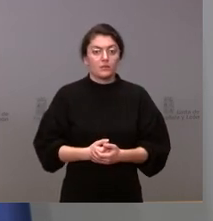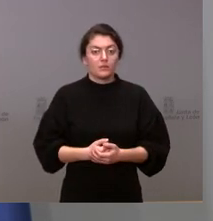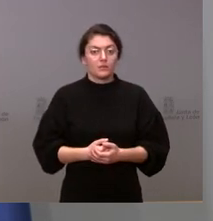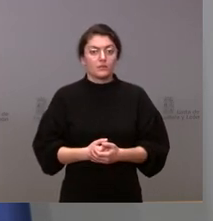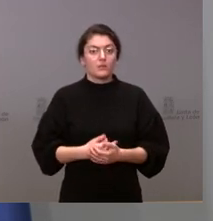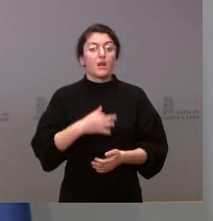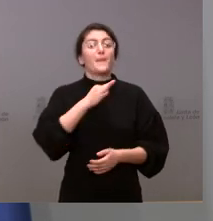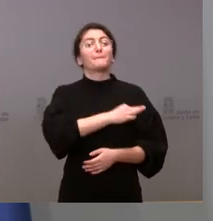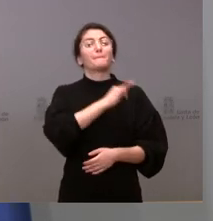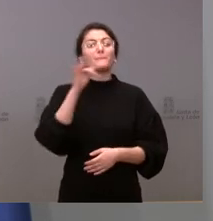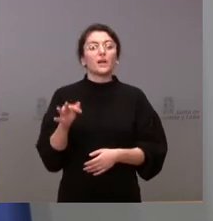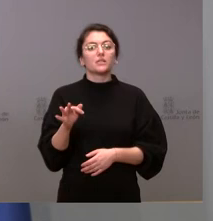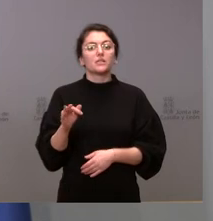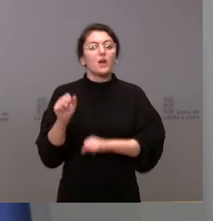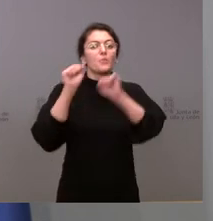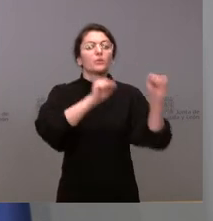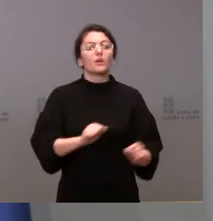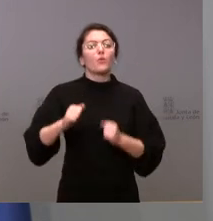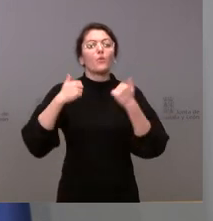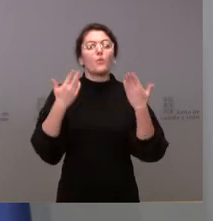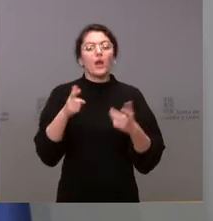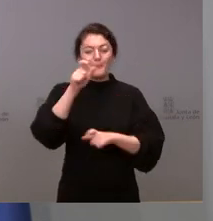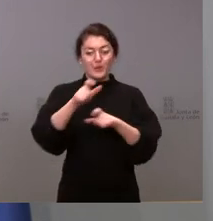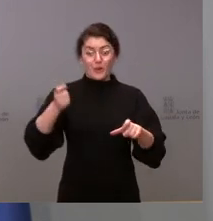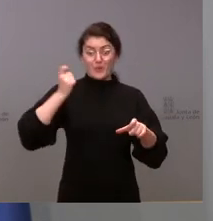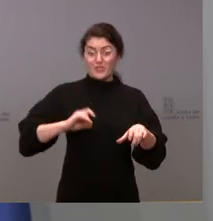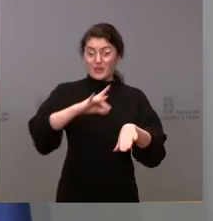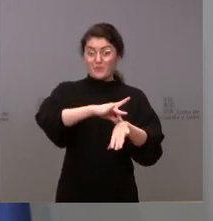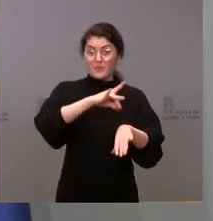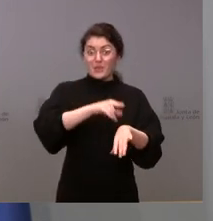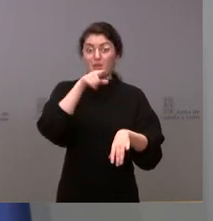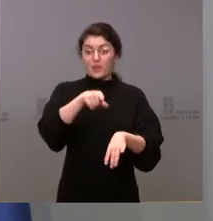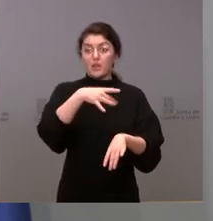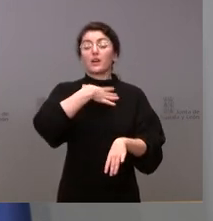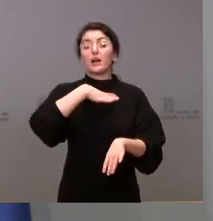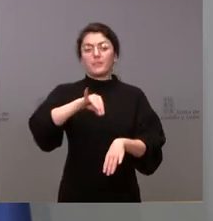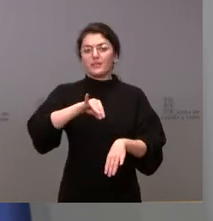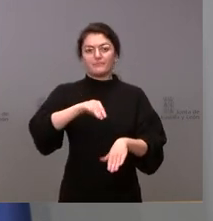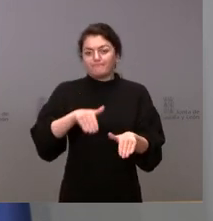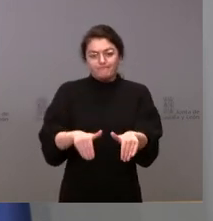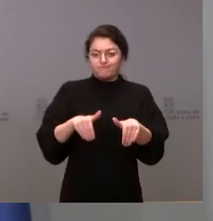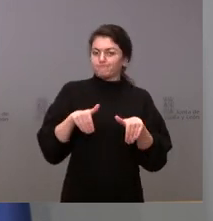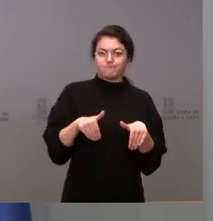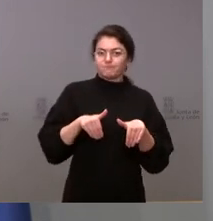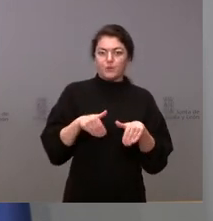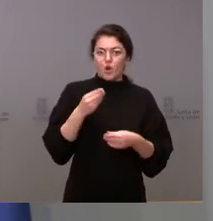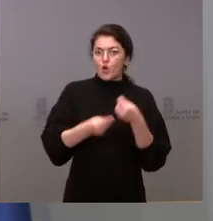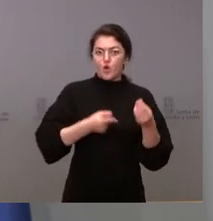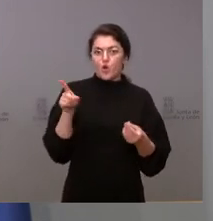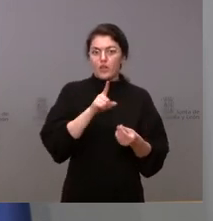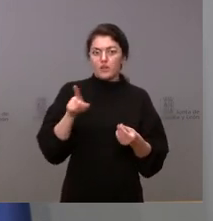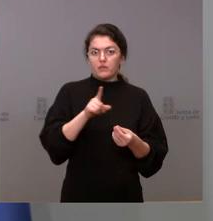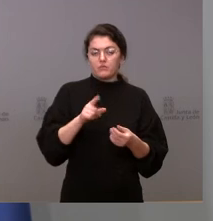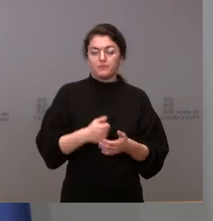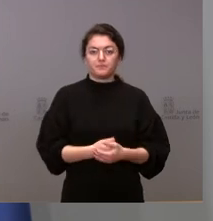garantizaremos el derecho de los profesionales al ejercicio de su derecho en este caso a la objeción de conciencia de aquellas personas que estimaron